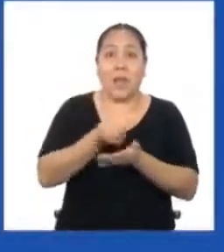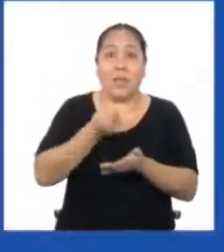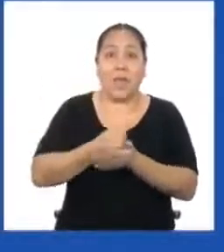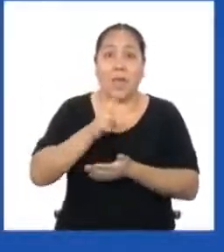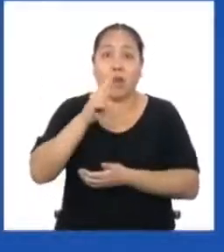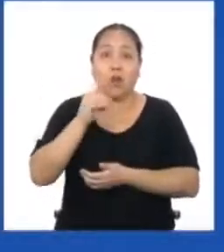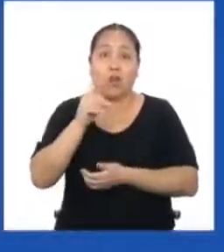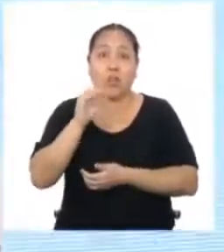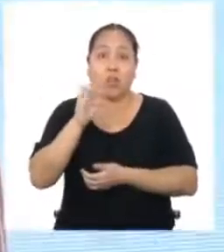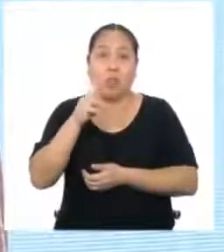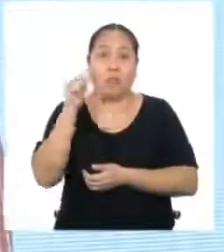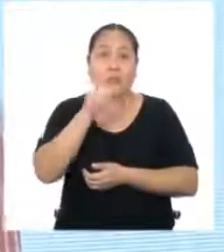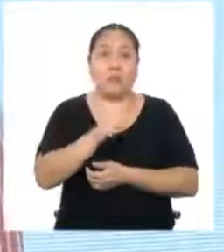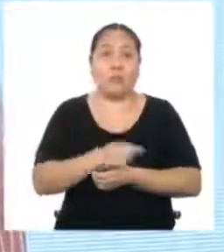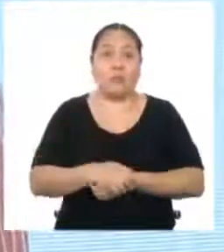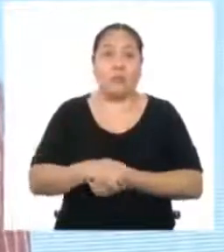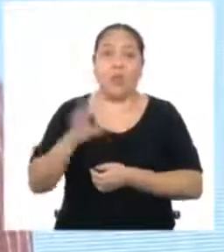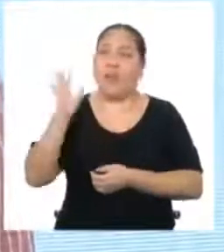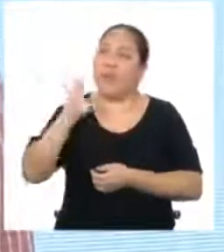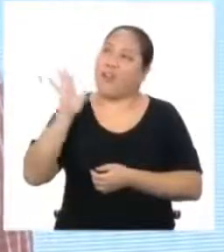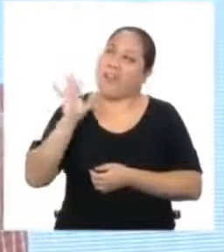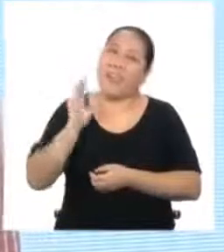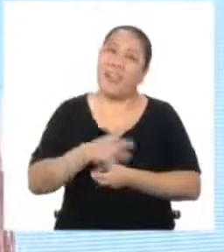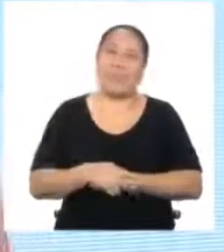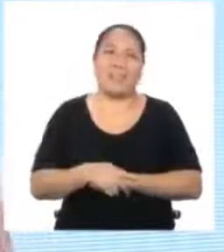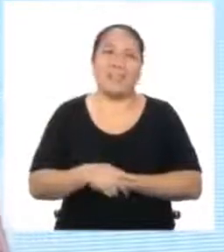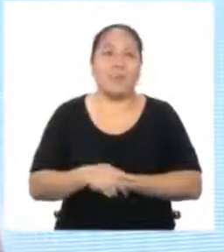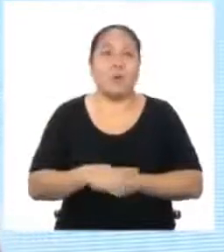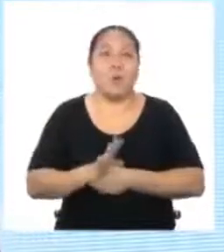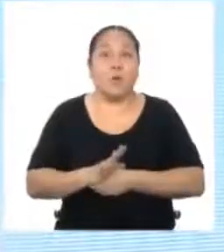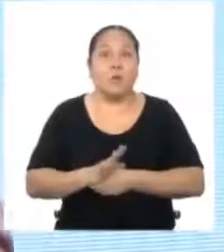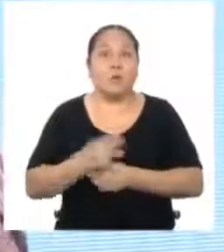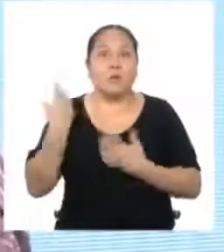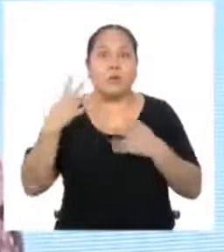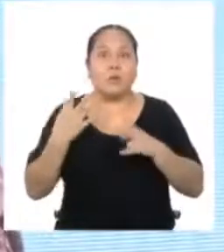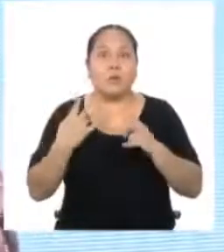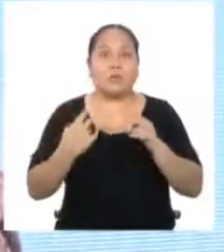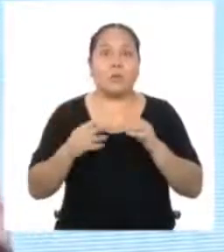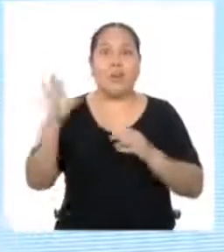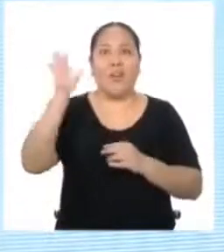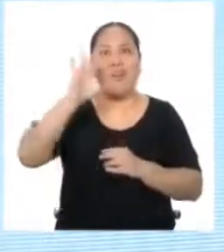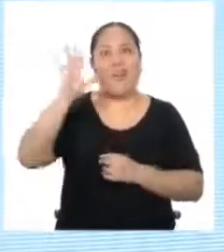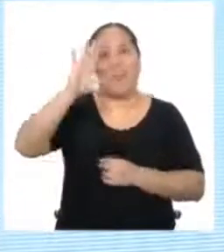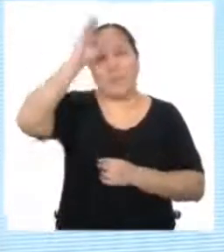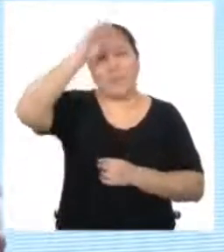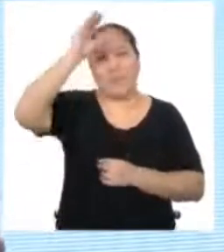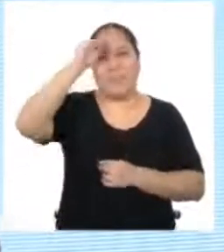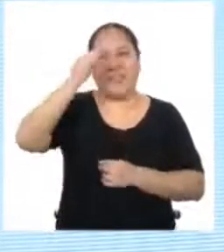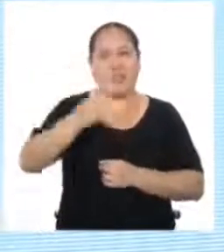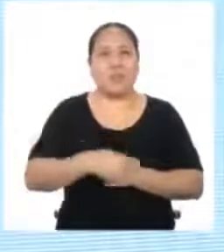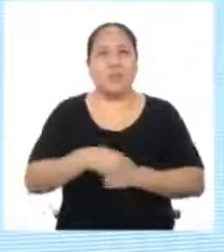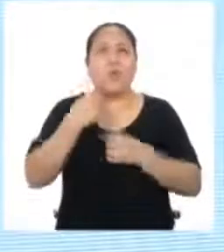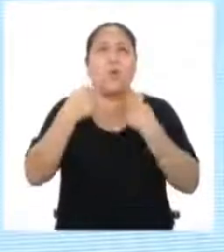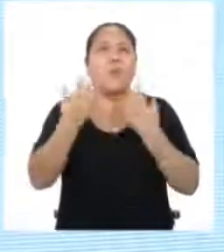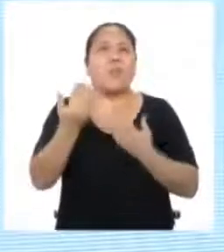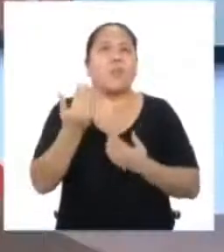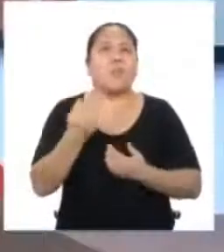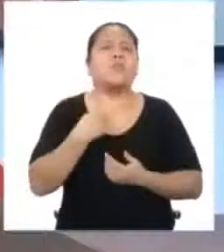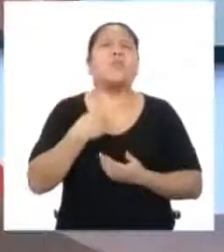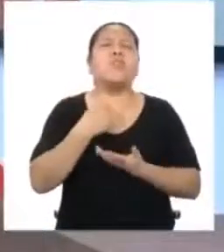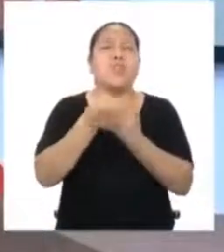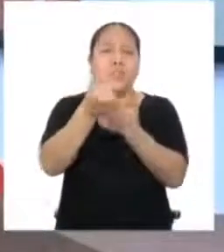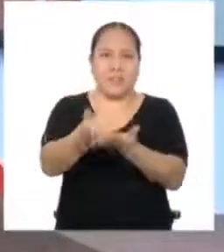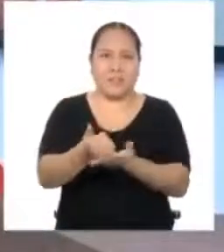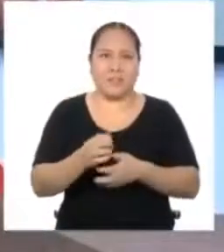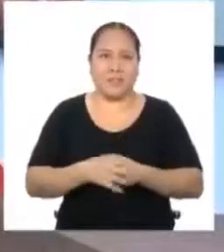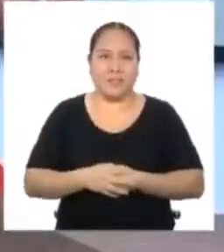capo en mate ¡Yani! ¡Hola! ¡Uy! ¡Estamos al aire! ¡Hola a todas y todos! Cuéntame, ¿para qué soy bueno?